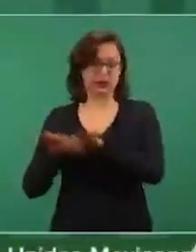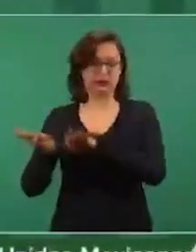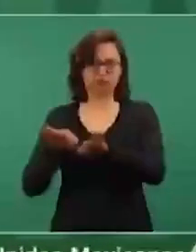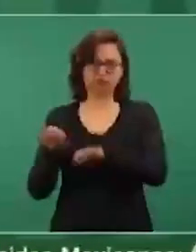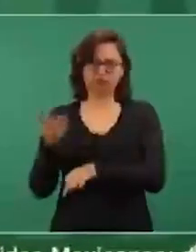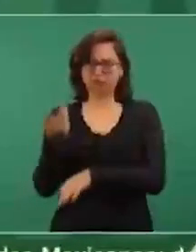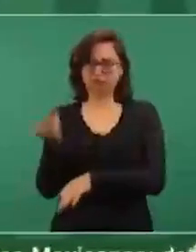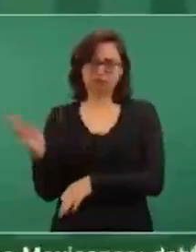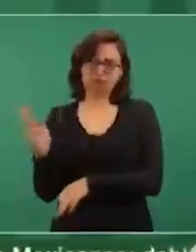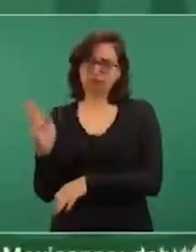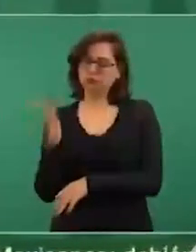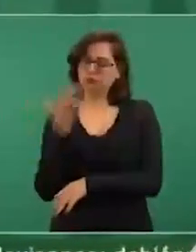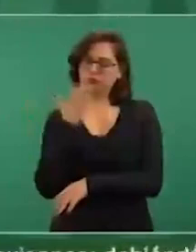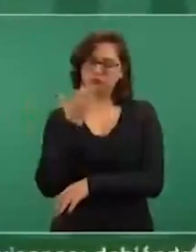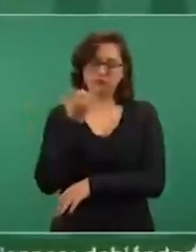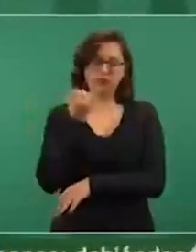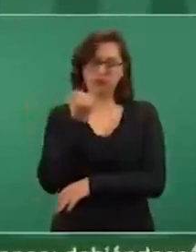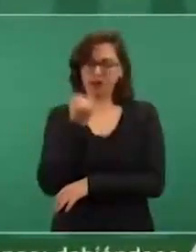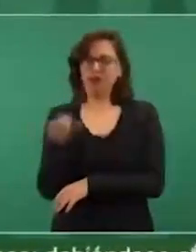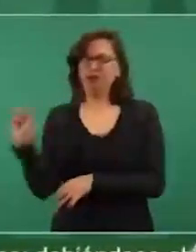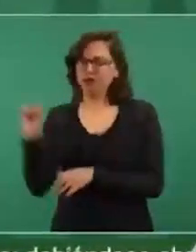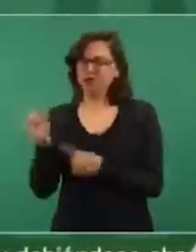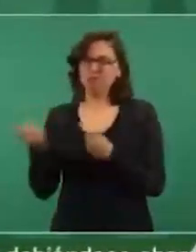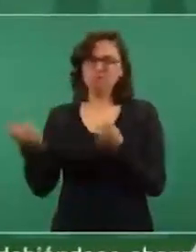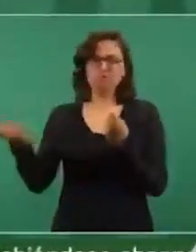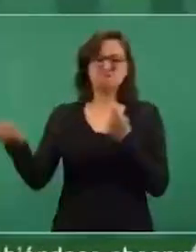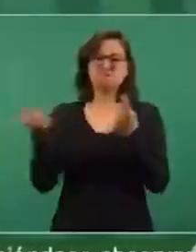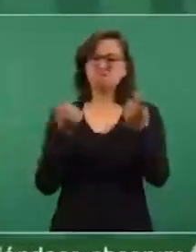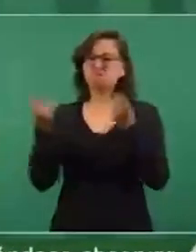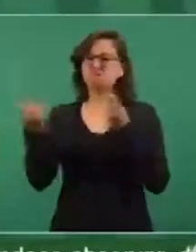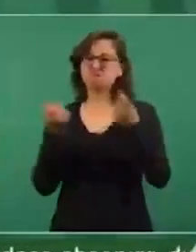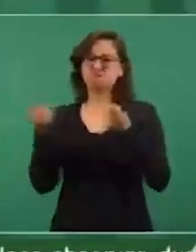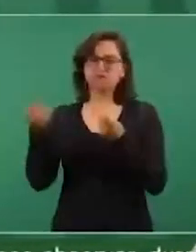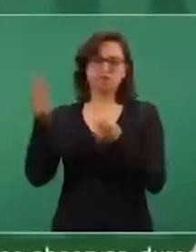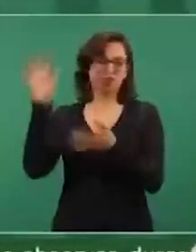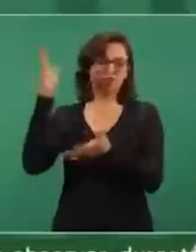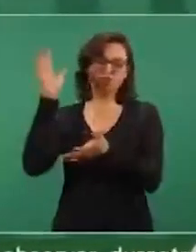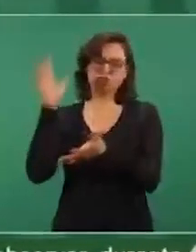supieron cómo controlar el incendio.